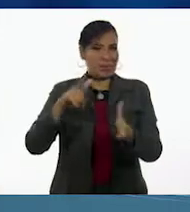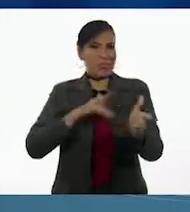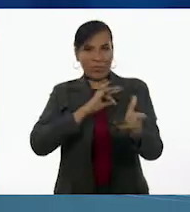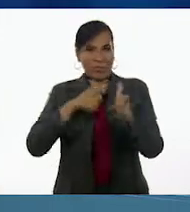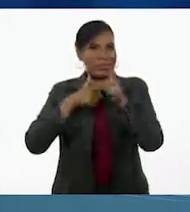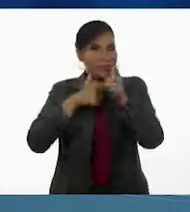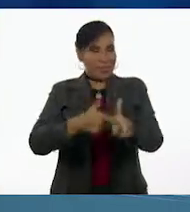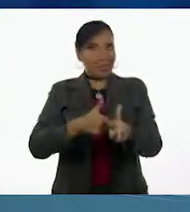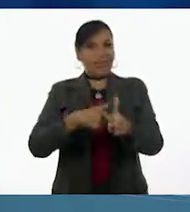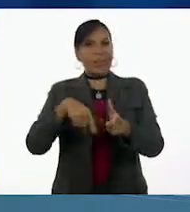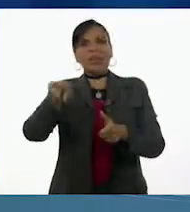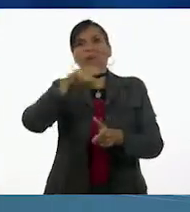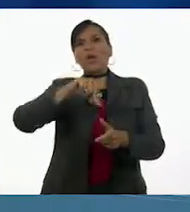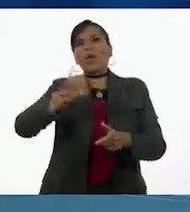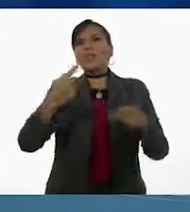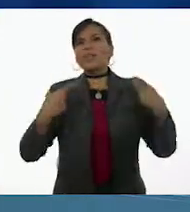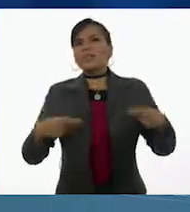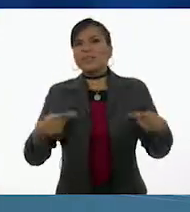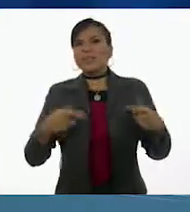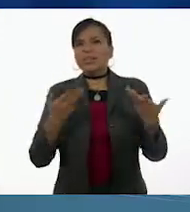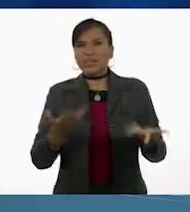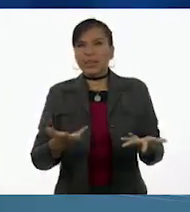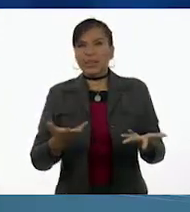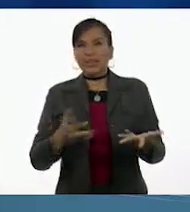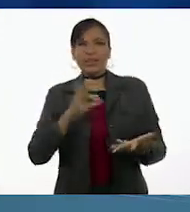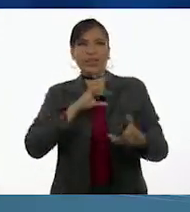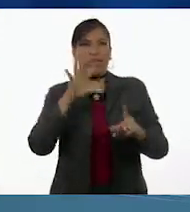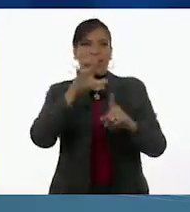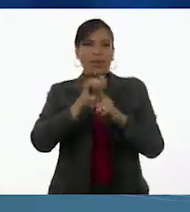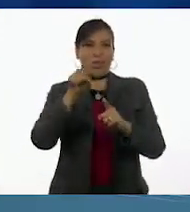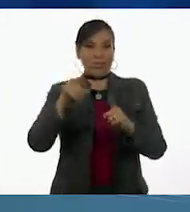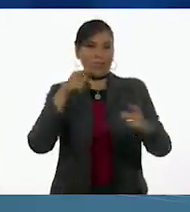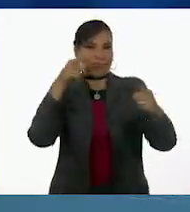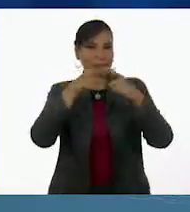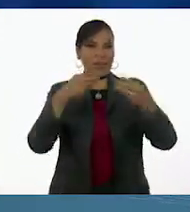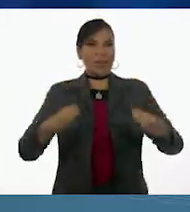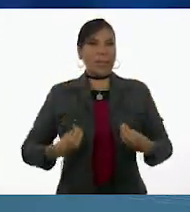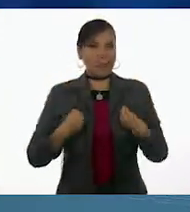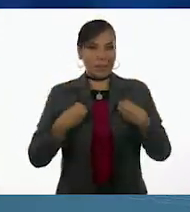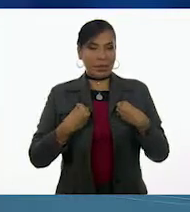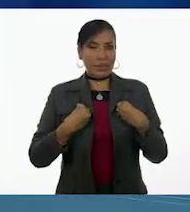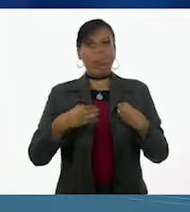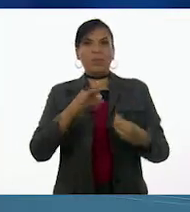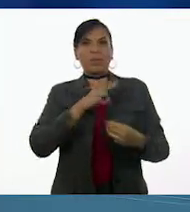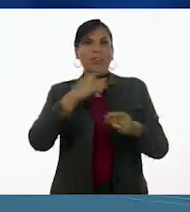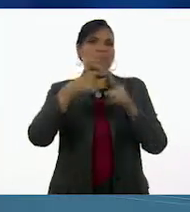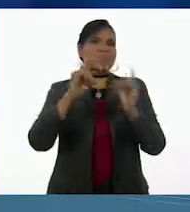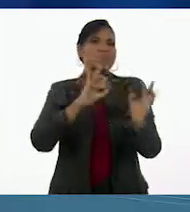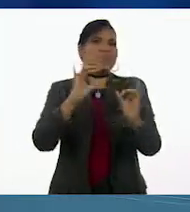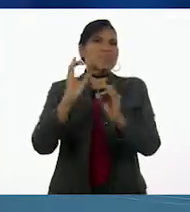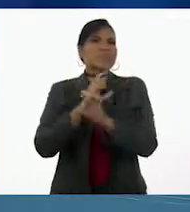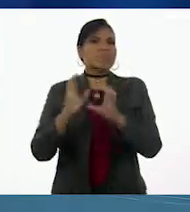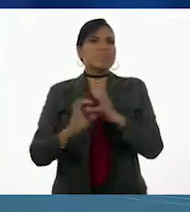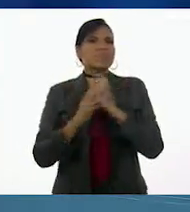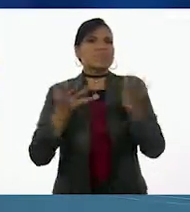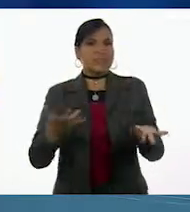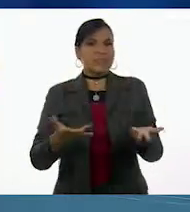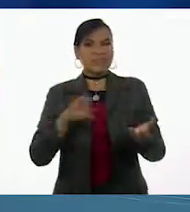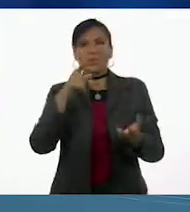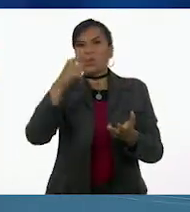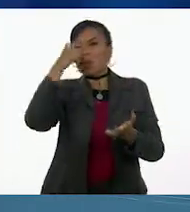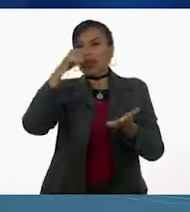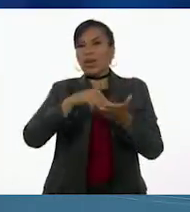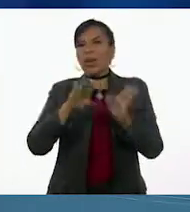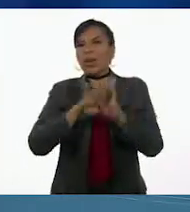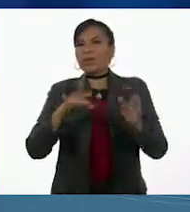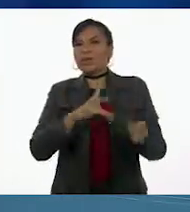Él, como muchas otras personas, han logrado sus metas en la vida, sorteando inconvenientes. ¿Cómo crees